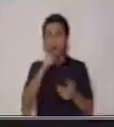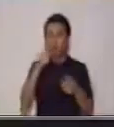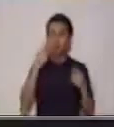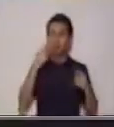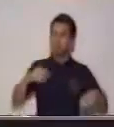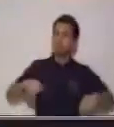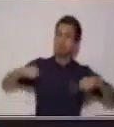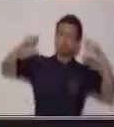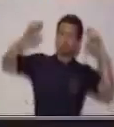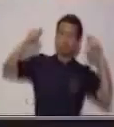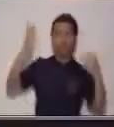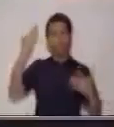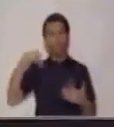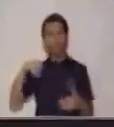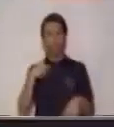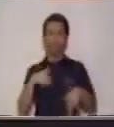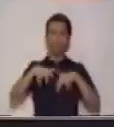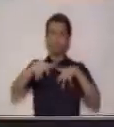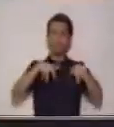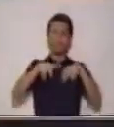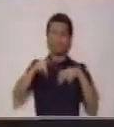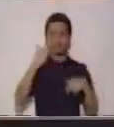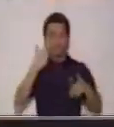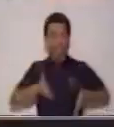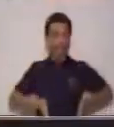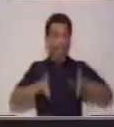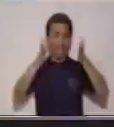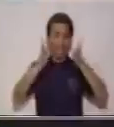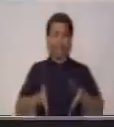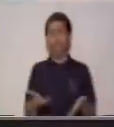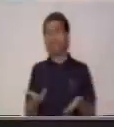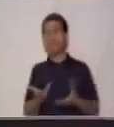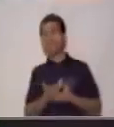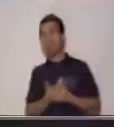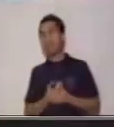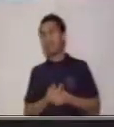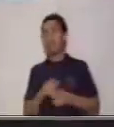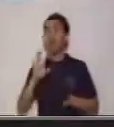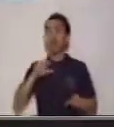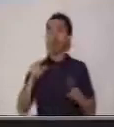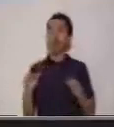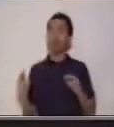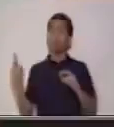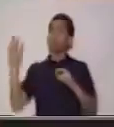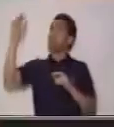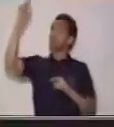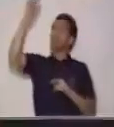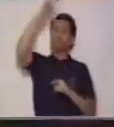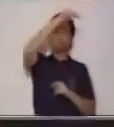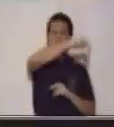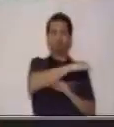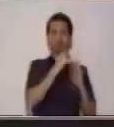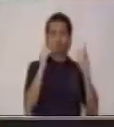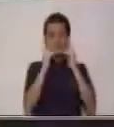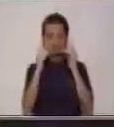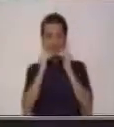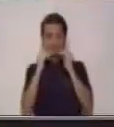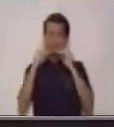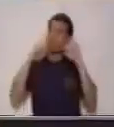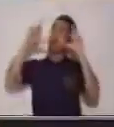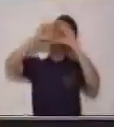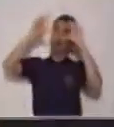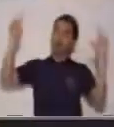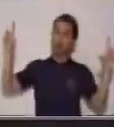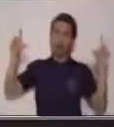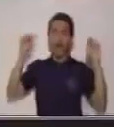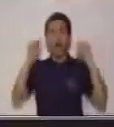salíamos, lo veíamos en las calles o en las pasarelas. Ahora que estás en casa tal vez los ves en la